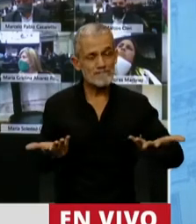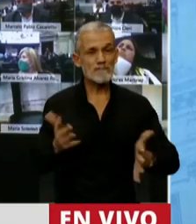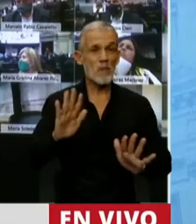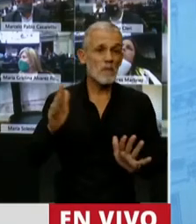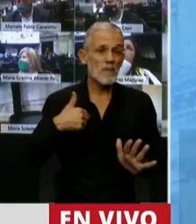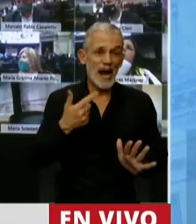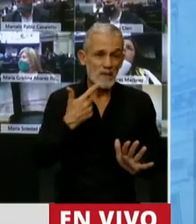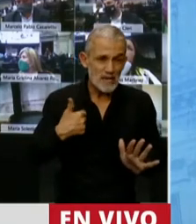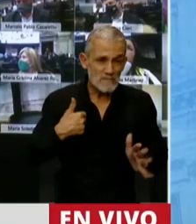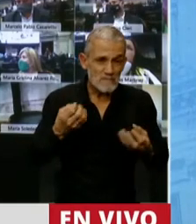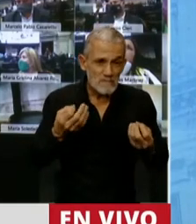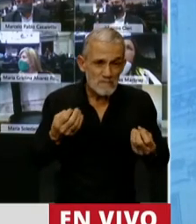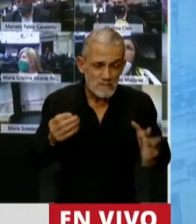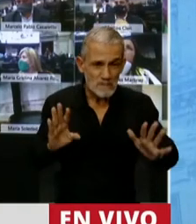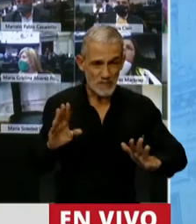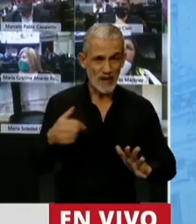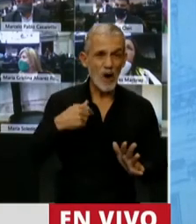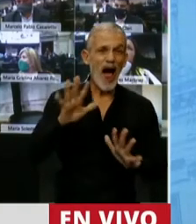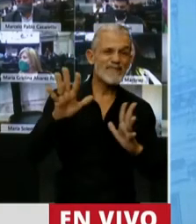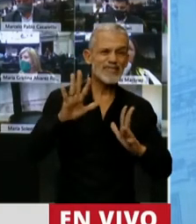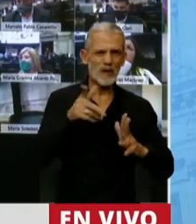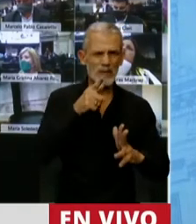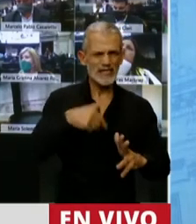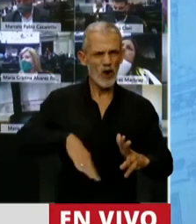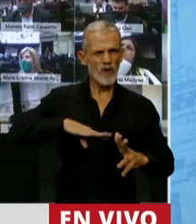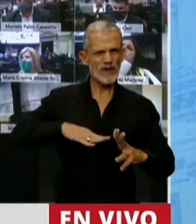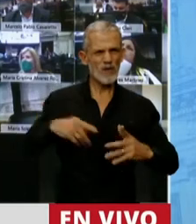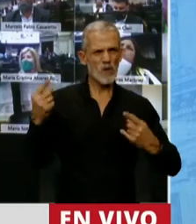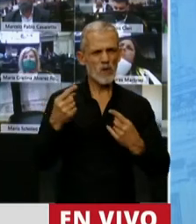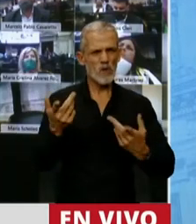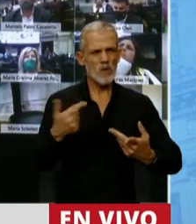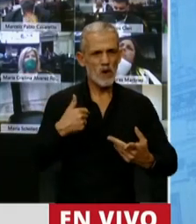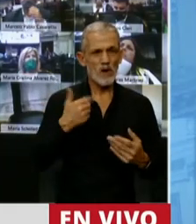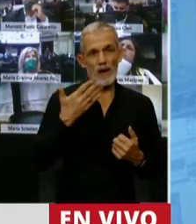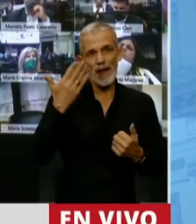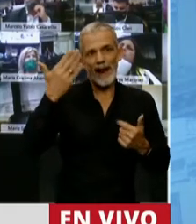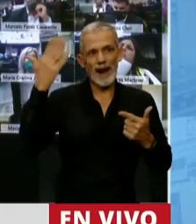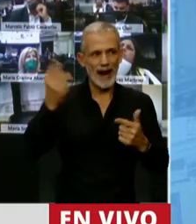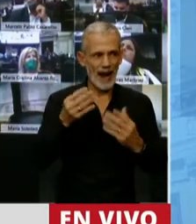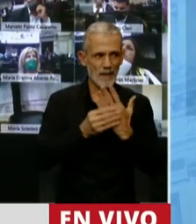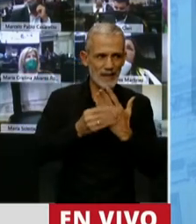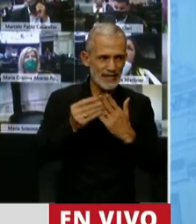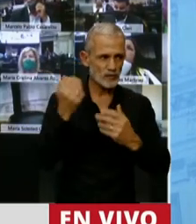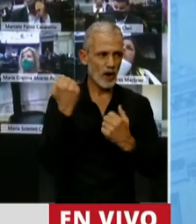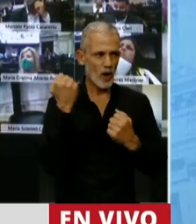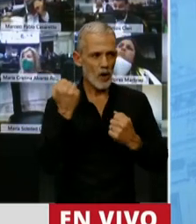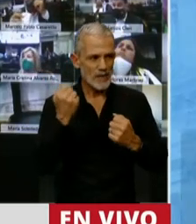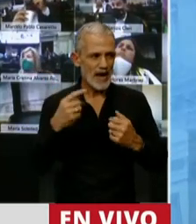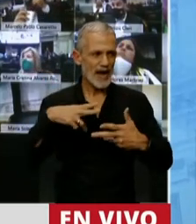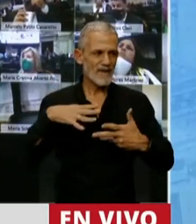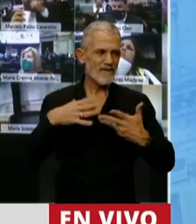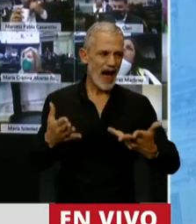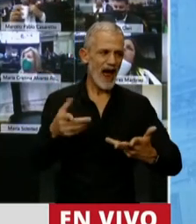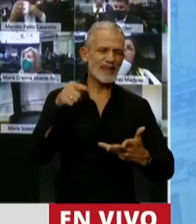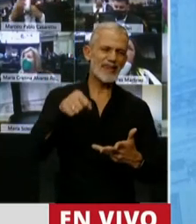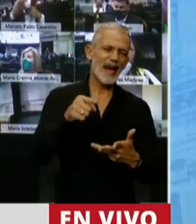fue insustancial y por momentos, agraviante. Desde la zaraza de un ministro de Economía que nos vino a faltar el respeto con